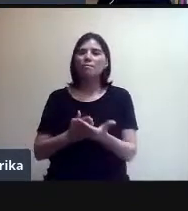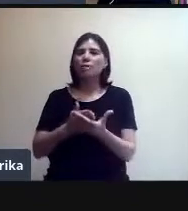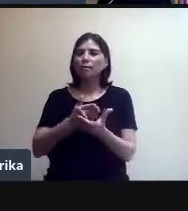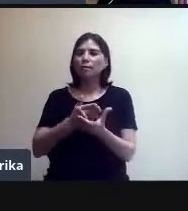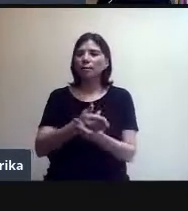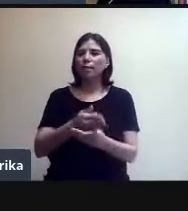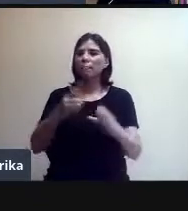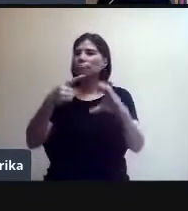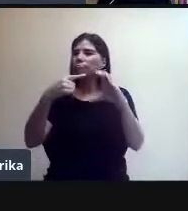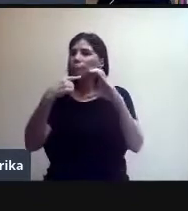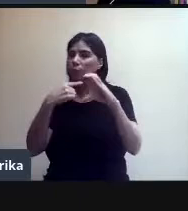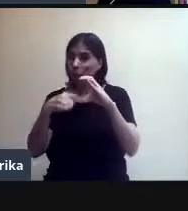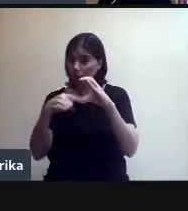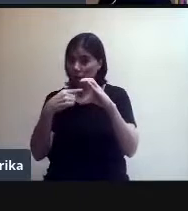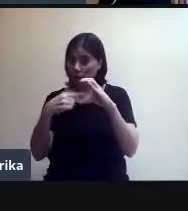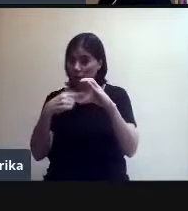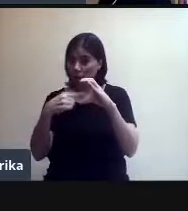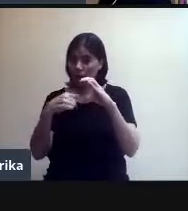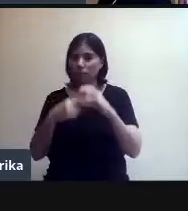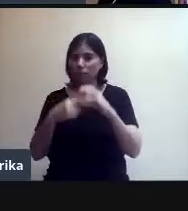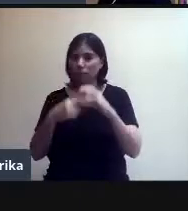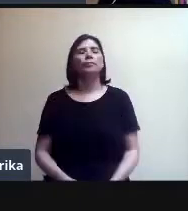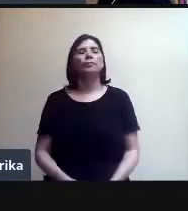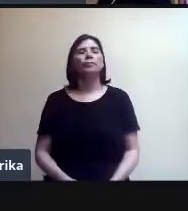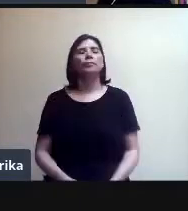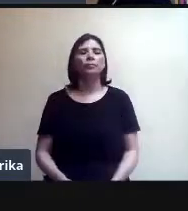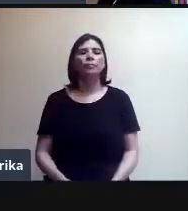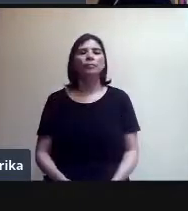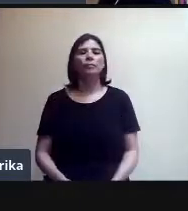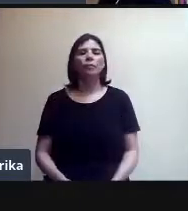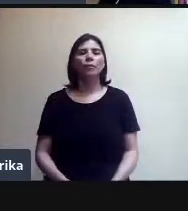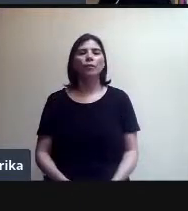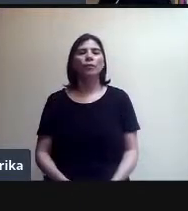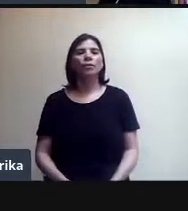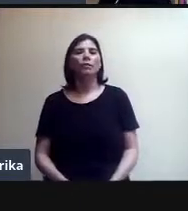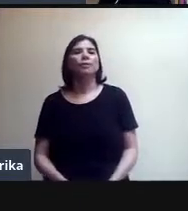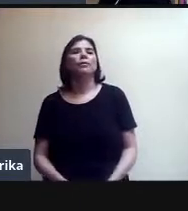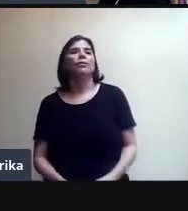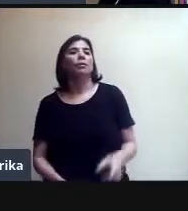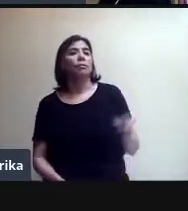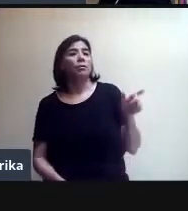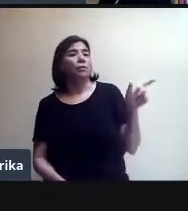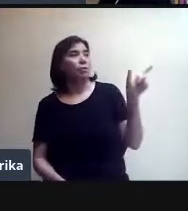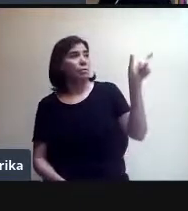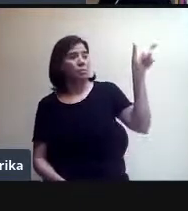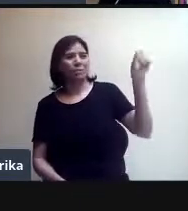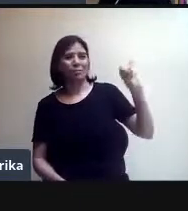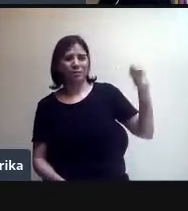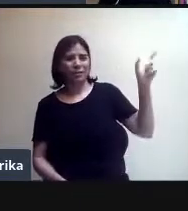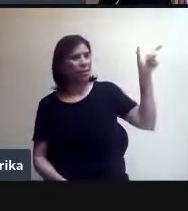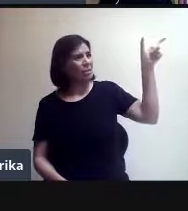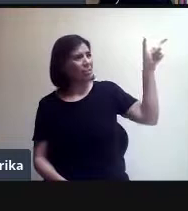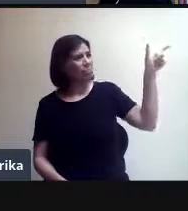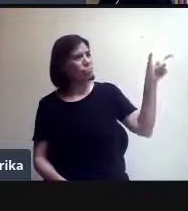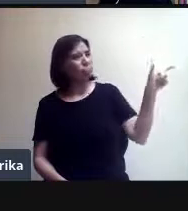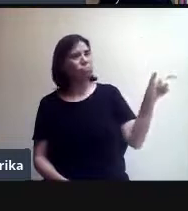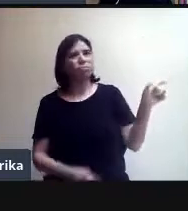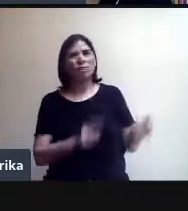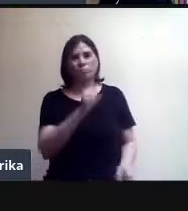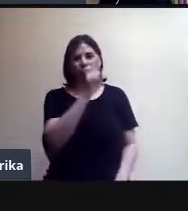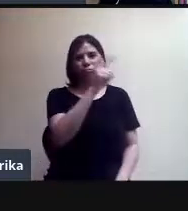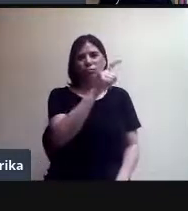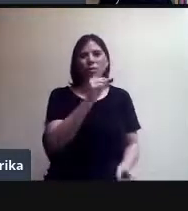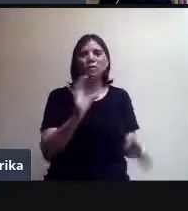muy, muy reciente. Podemos irnos al lado izquierdo de nuestro correo electrónico y le damos clic en